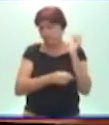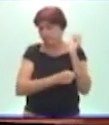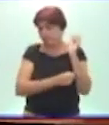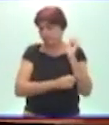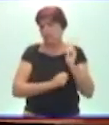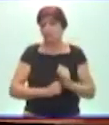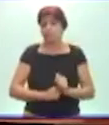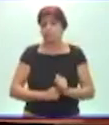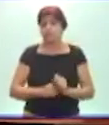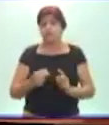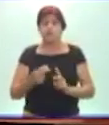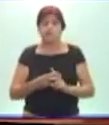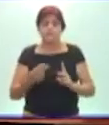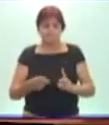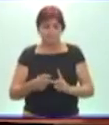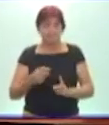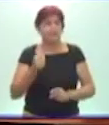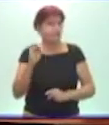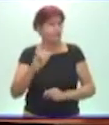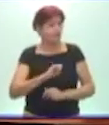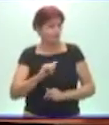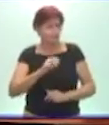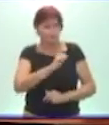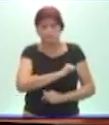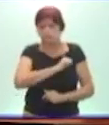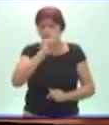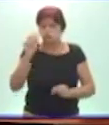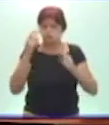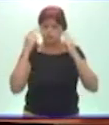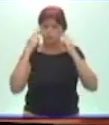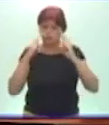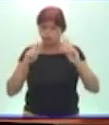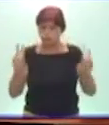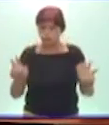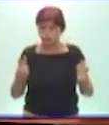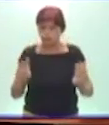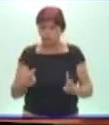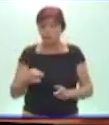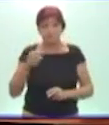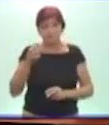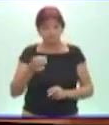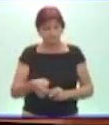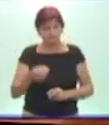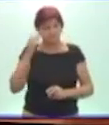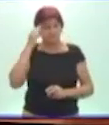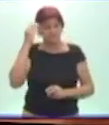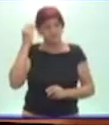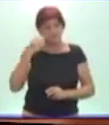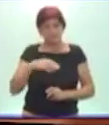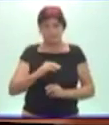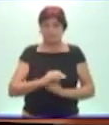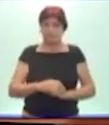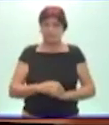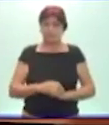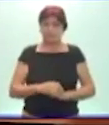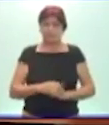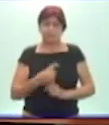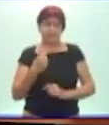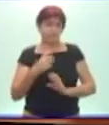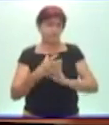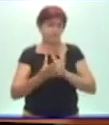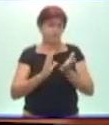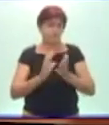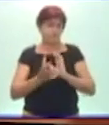que se dé cuenta que también ha tenido logros en la vida y eso tenemos que tenerlo en cuenta. Eso es una manera también